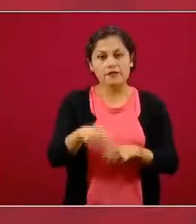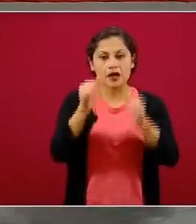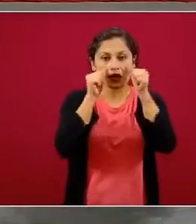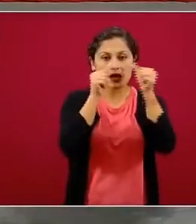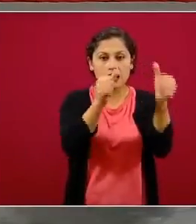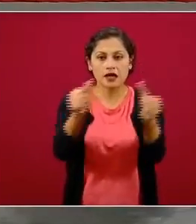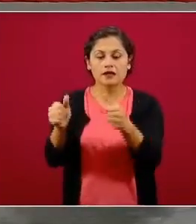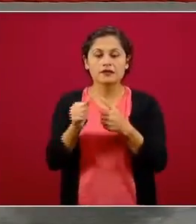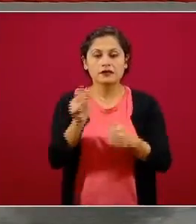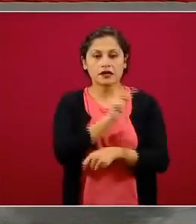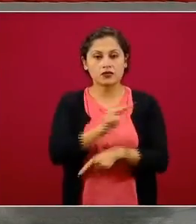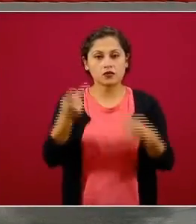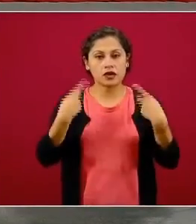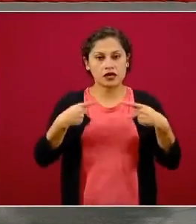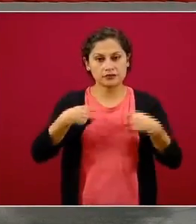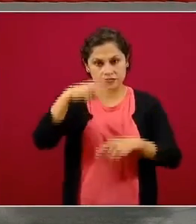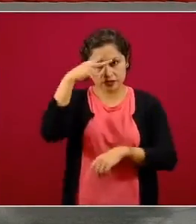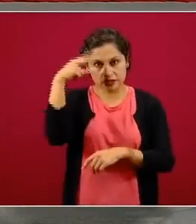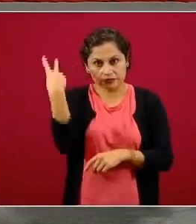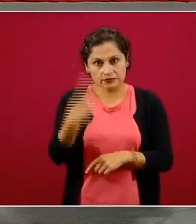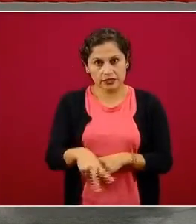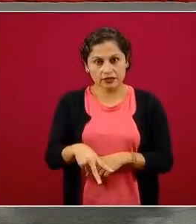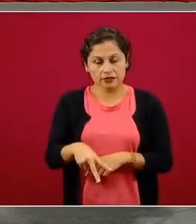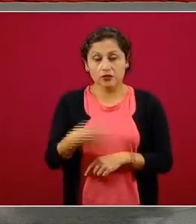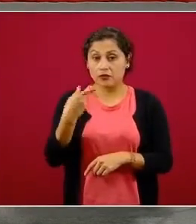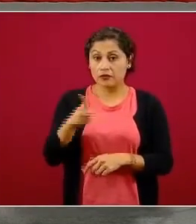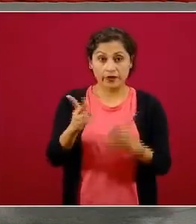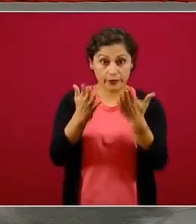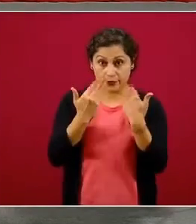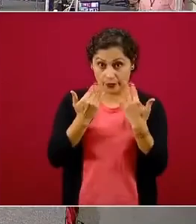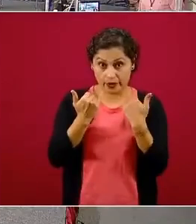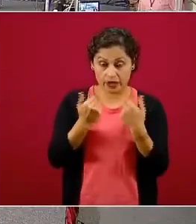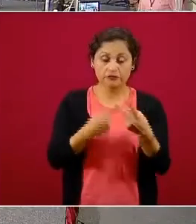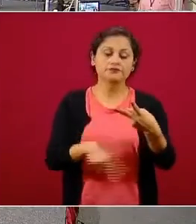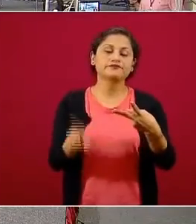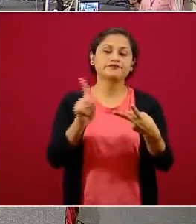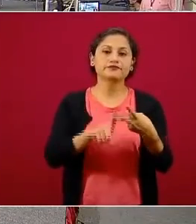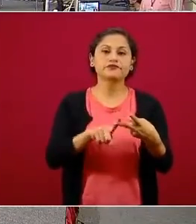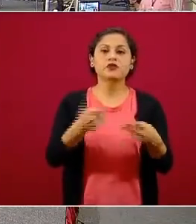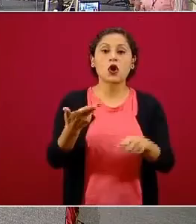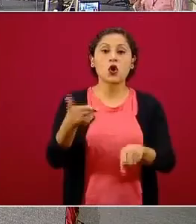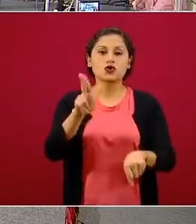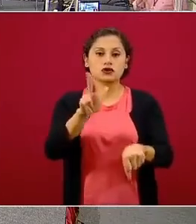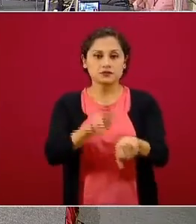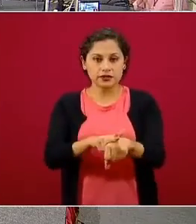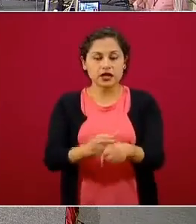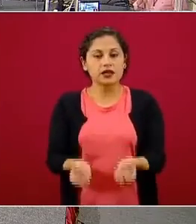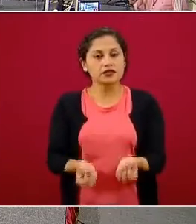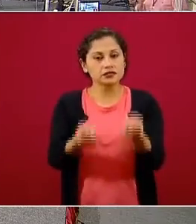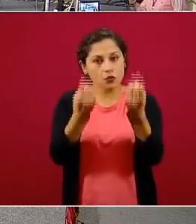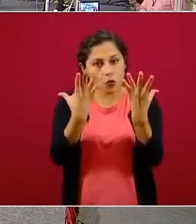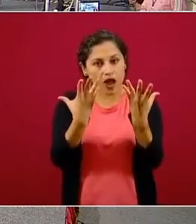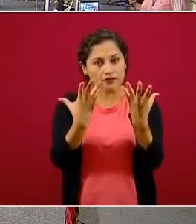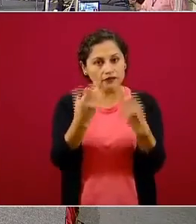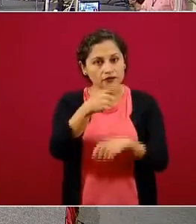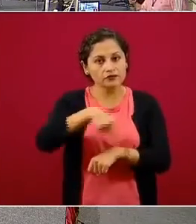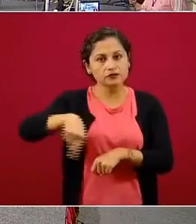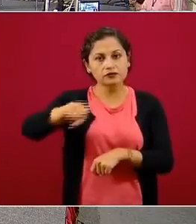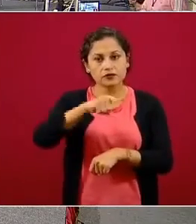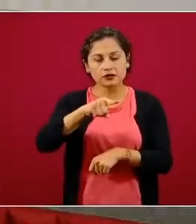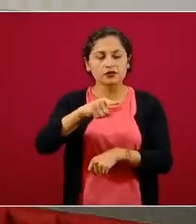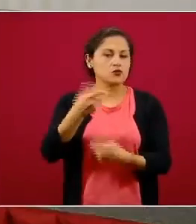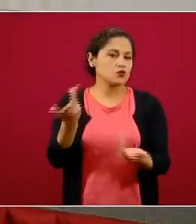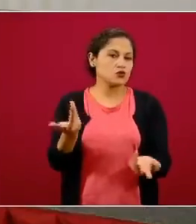población mexicana, y no están. Hospitales, el número absoluto de hospitales es insuficiente,